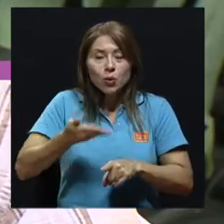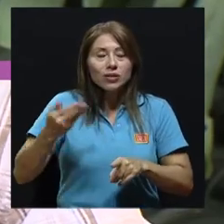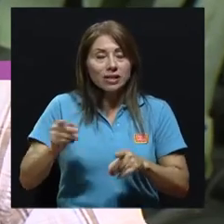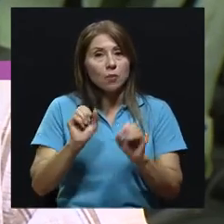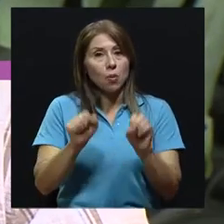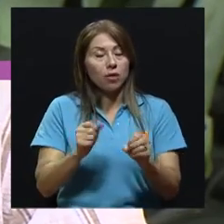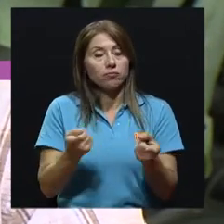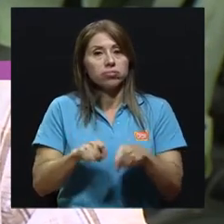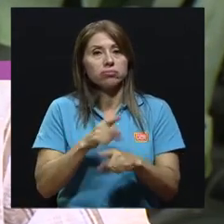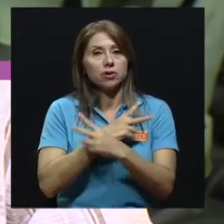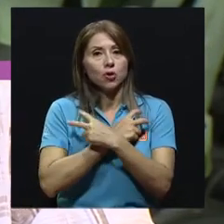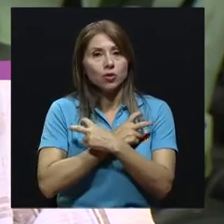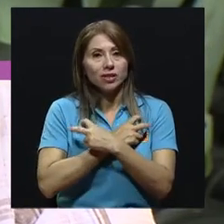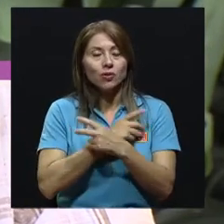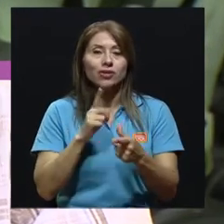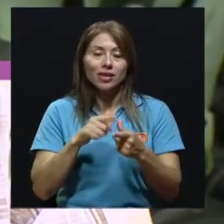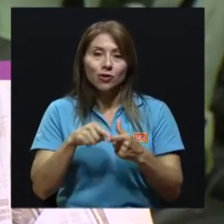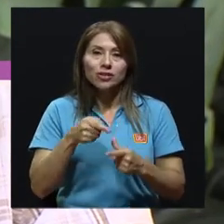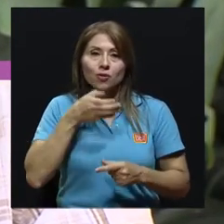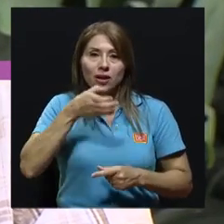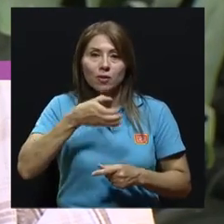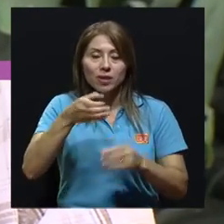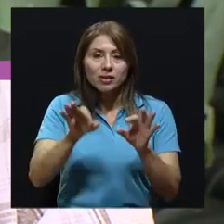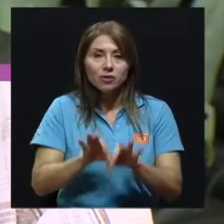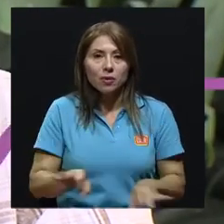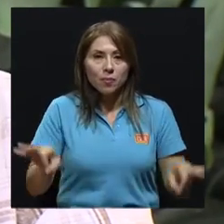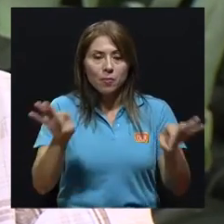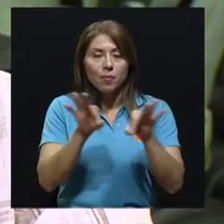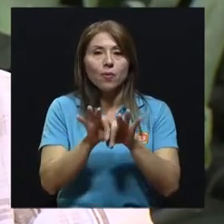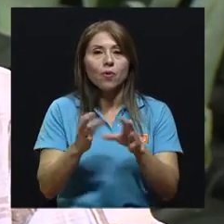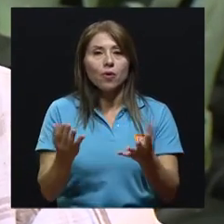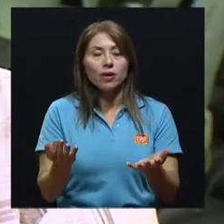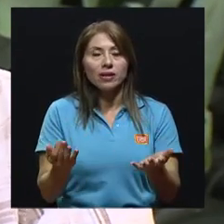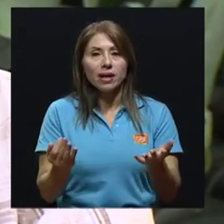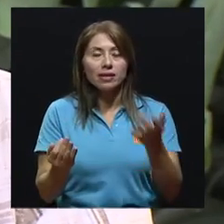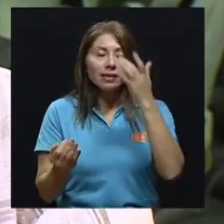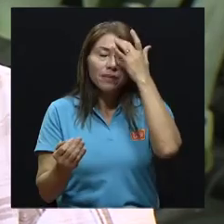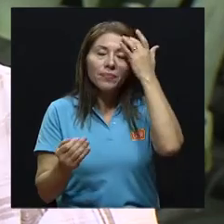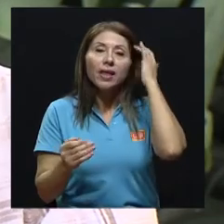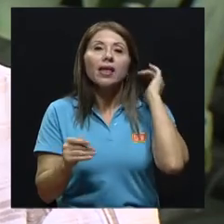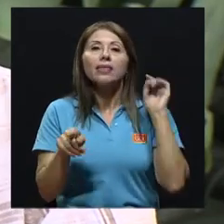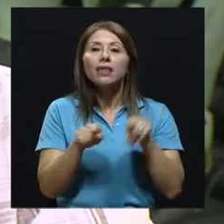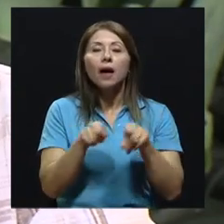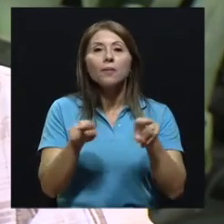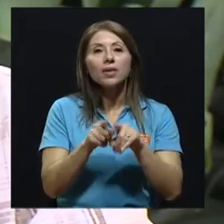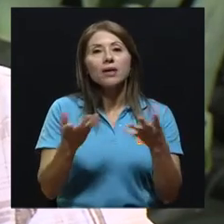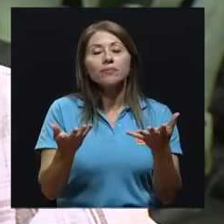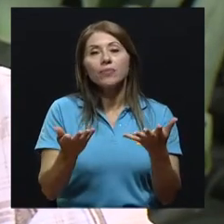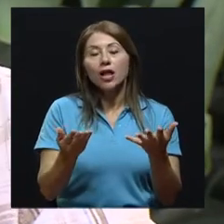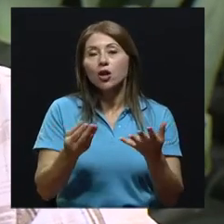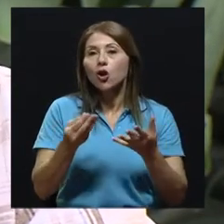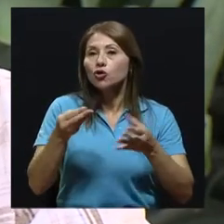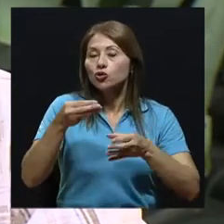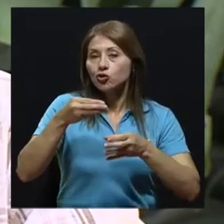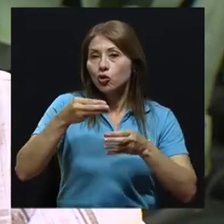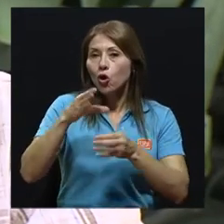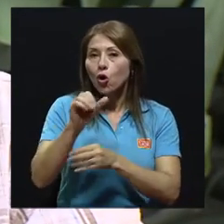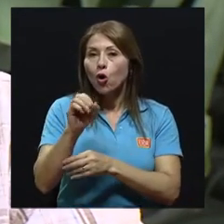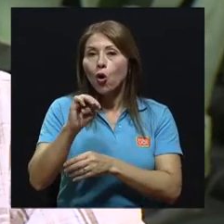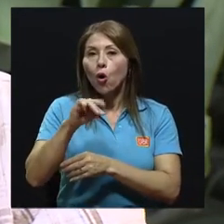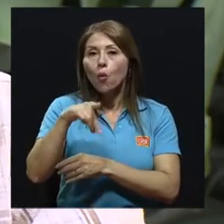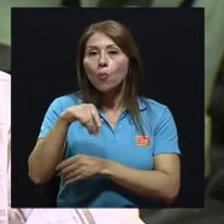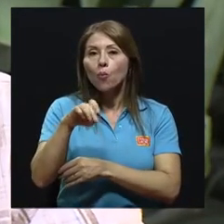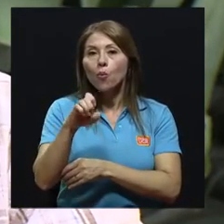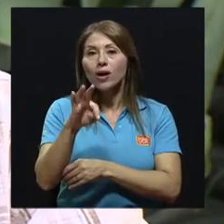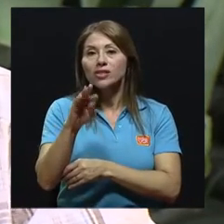que son tóxicos del aire, entonces es una recomendación también importante a seguir, el tema también de los compuestos orgánicos volátiles